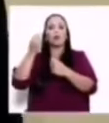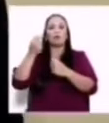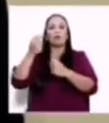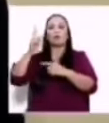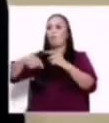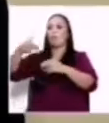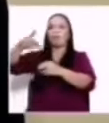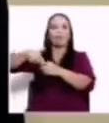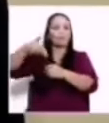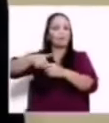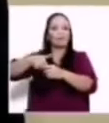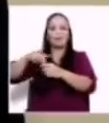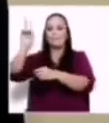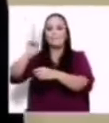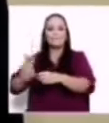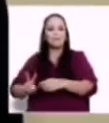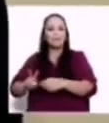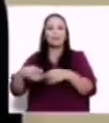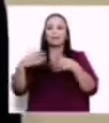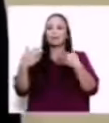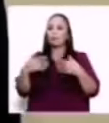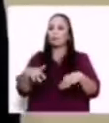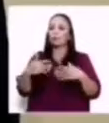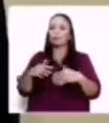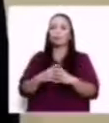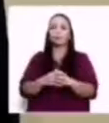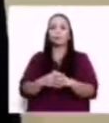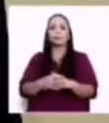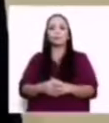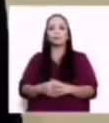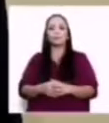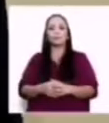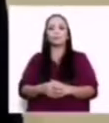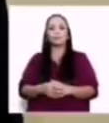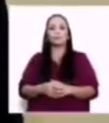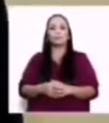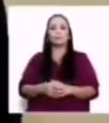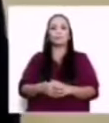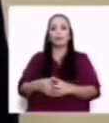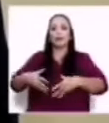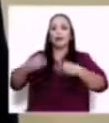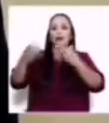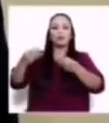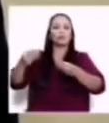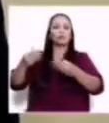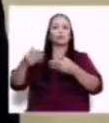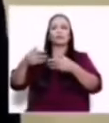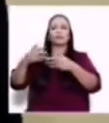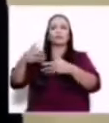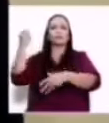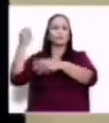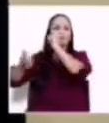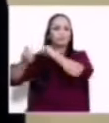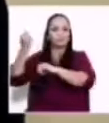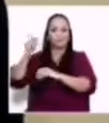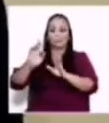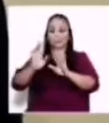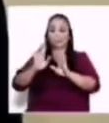gasolina los viernes, a quitar un montón de gastos. Costa Rica,